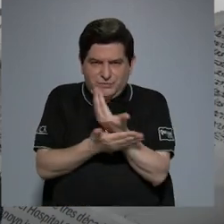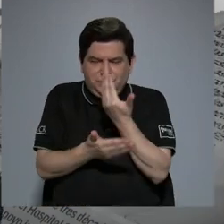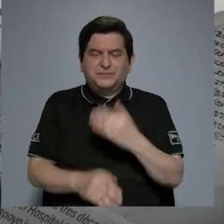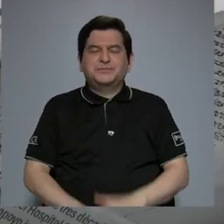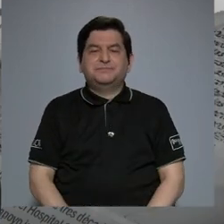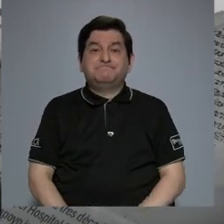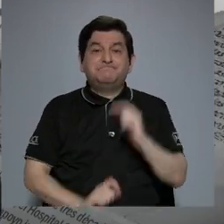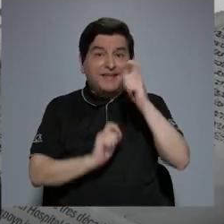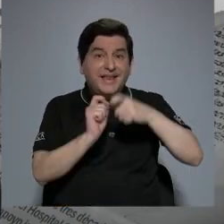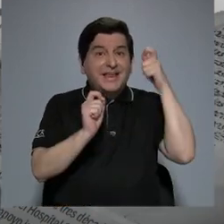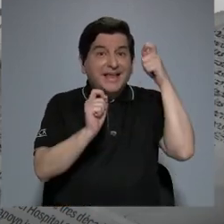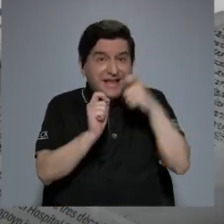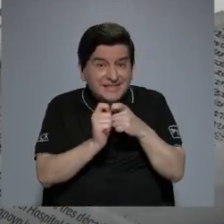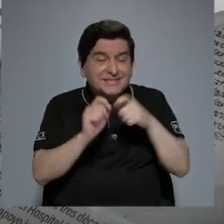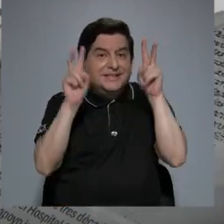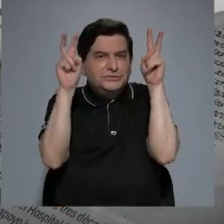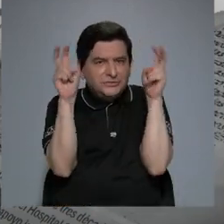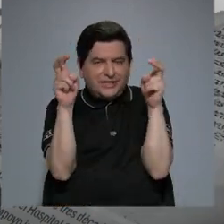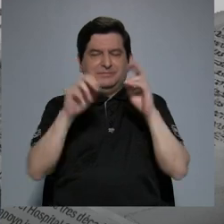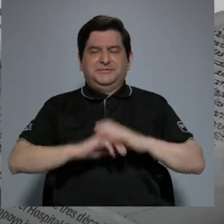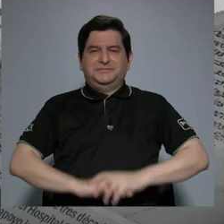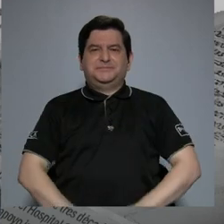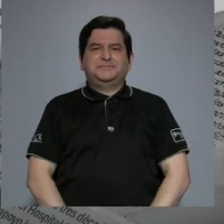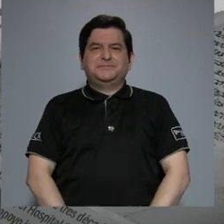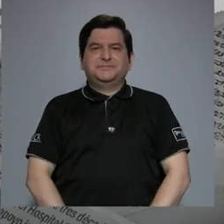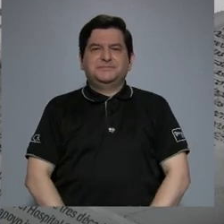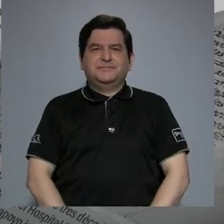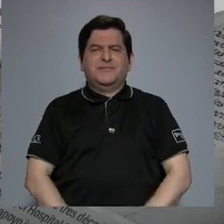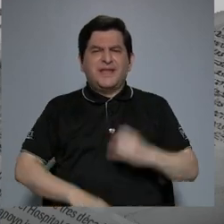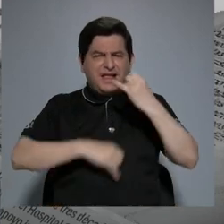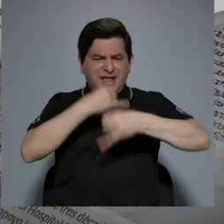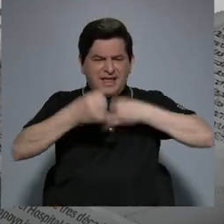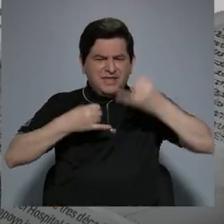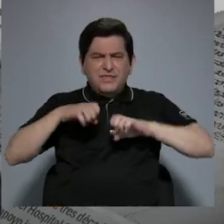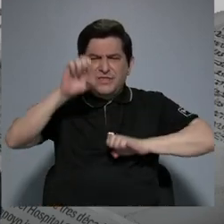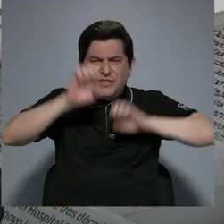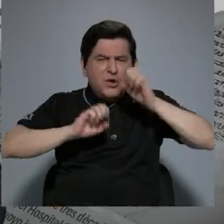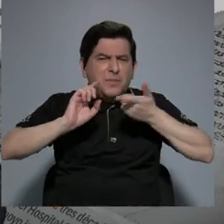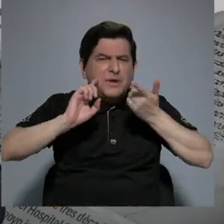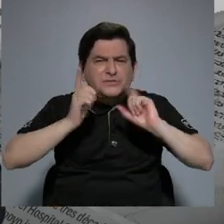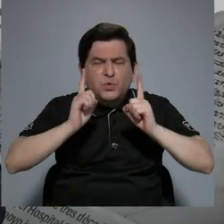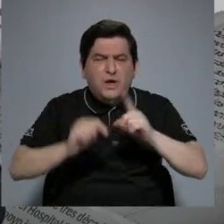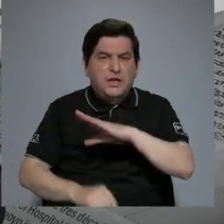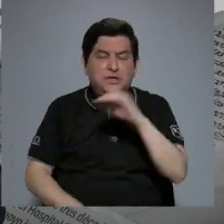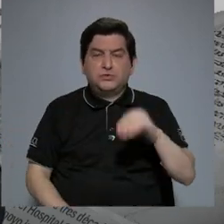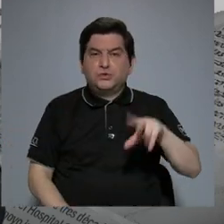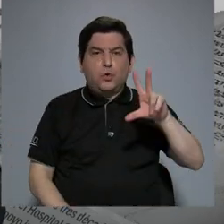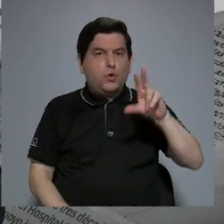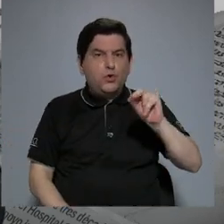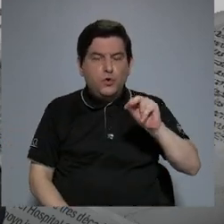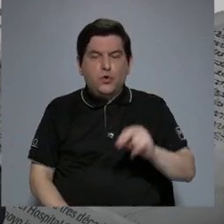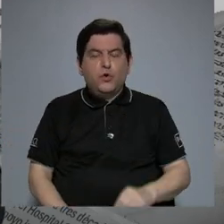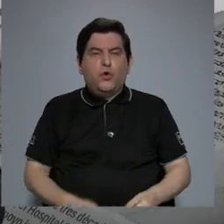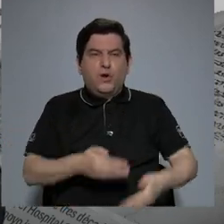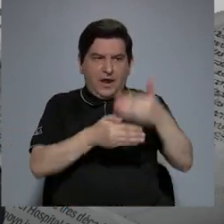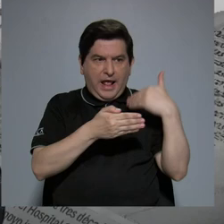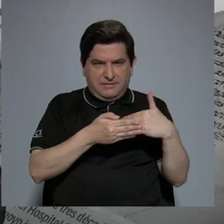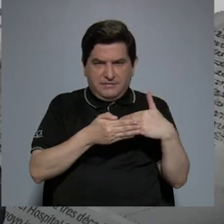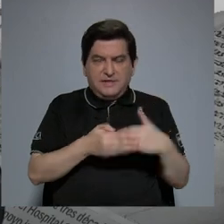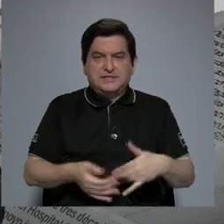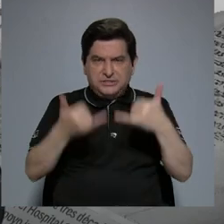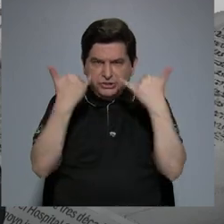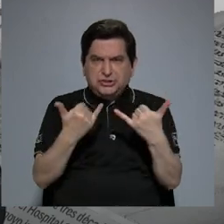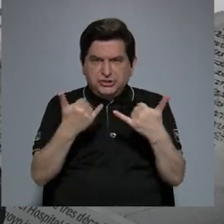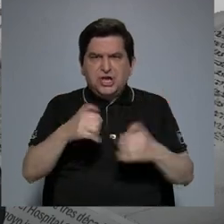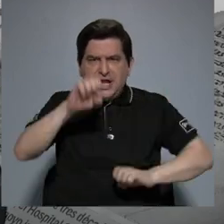precisamente, caigamos en el tema, ¿cuáles idiomas se van a evaluar, o más bien no se van a evaluar, ya se evaluaron porque ya